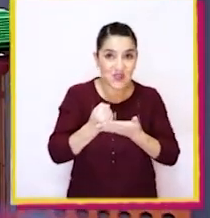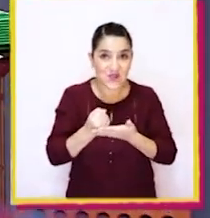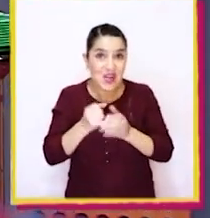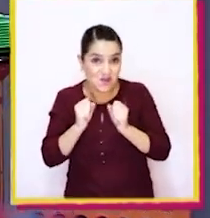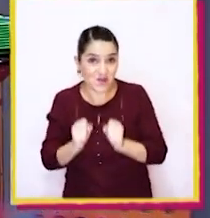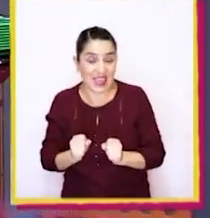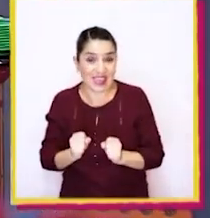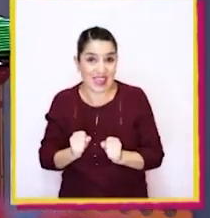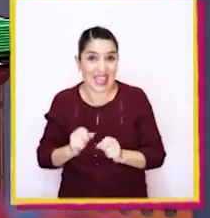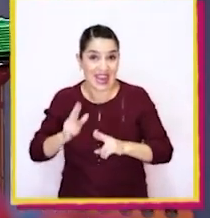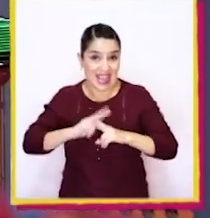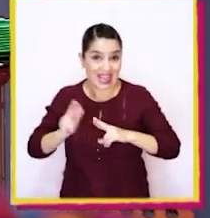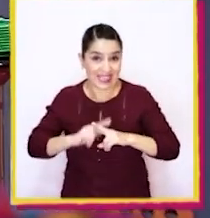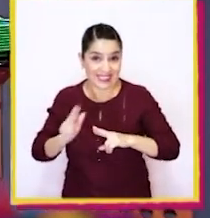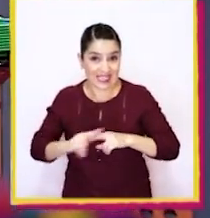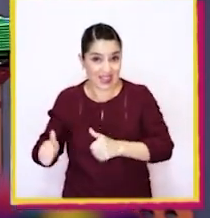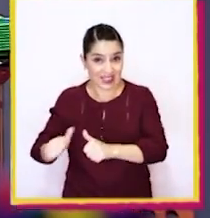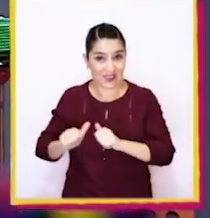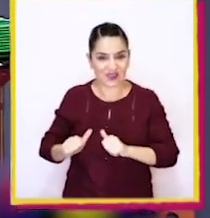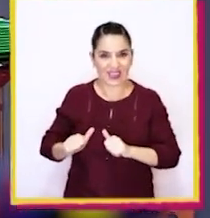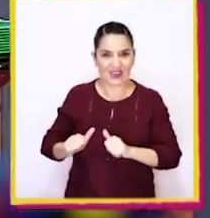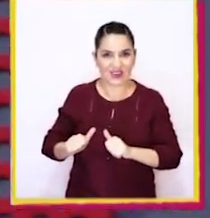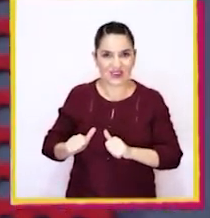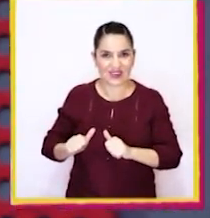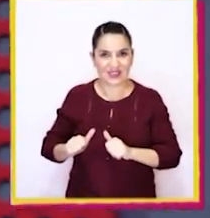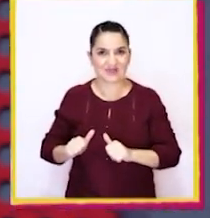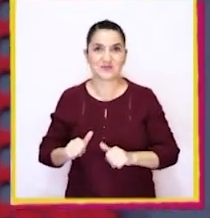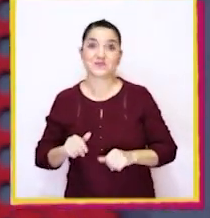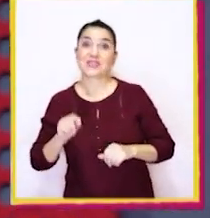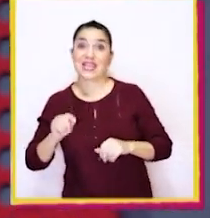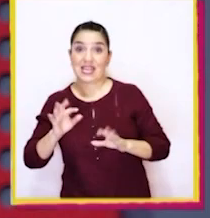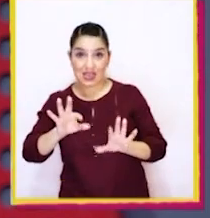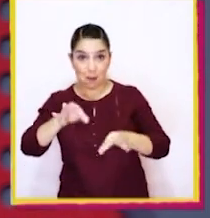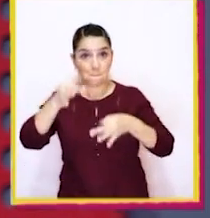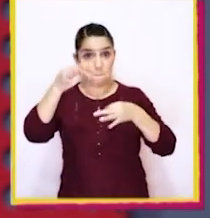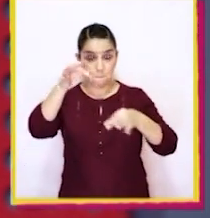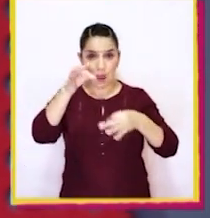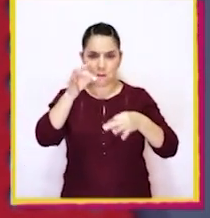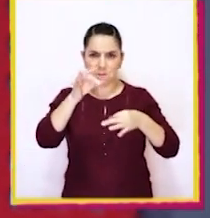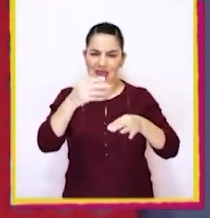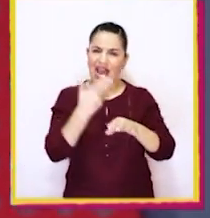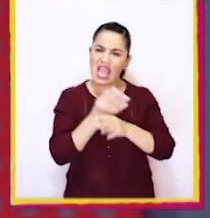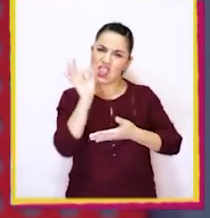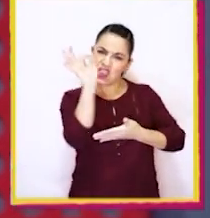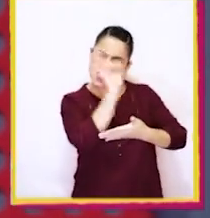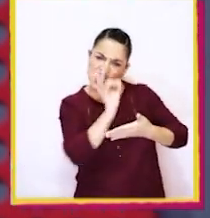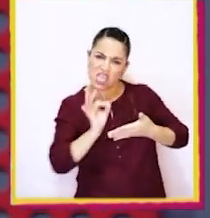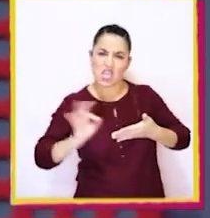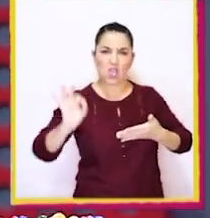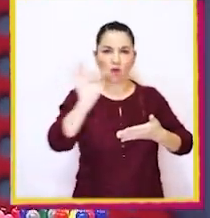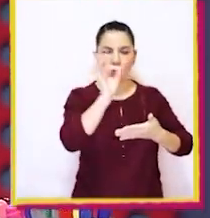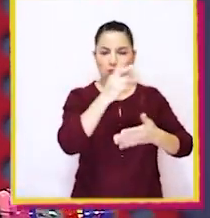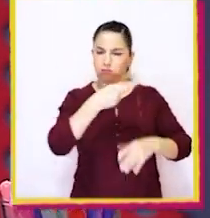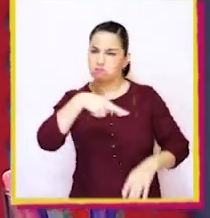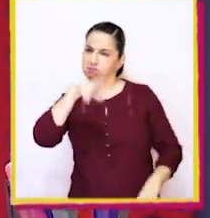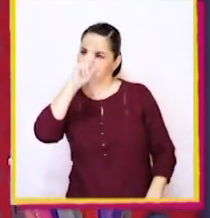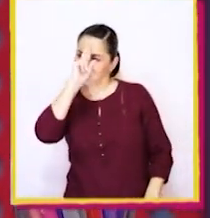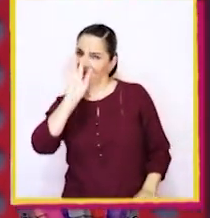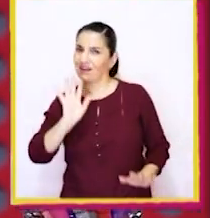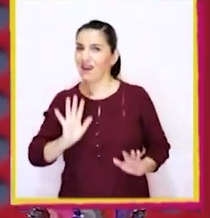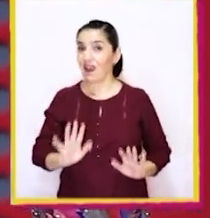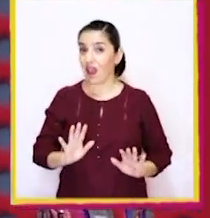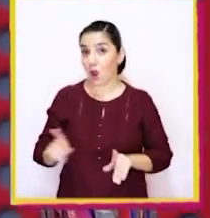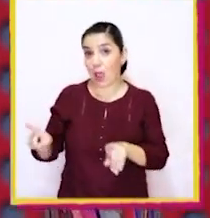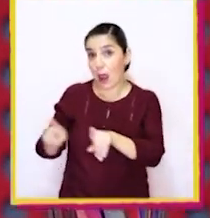¿Podrían ayudarme a resolver este desafío? En este papel hay un dibujo bastante